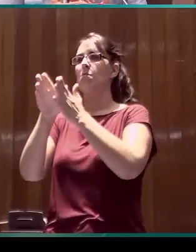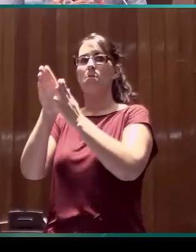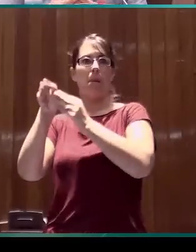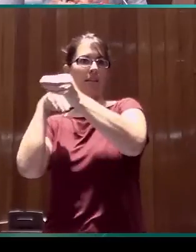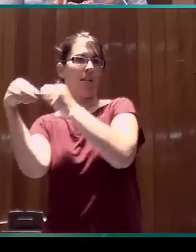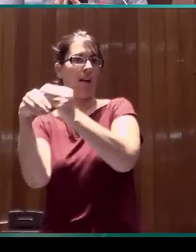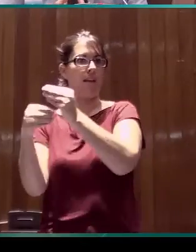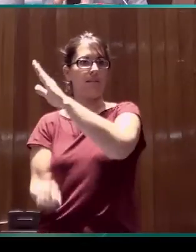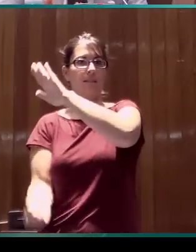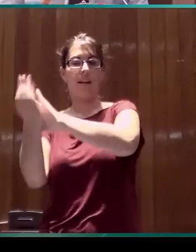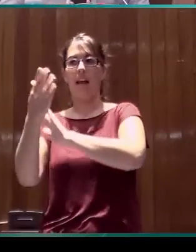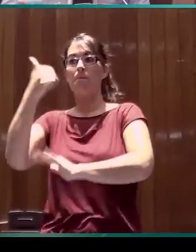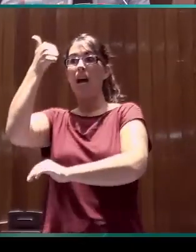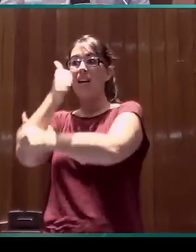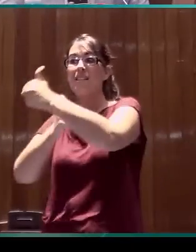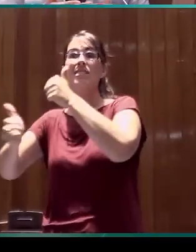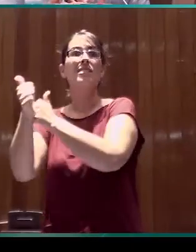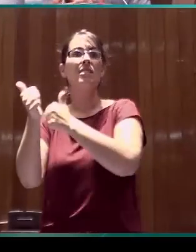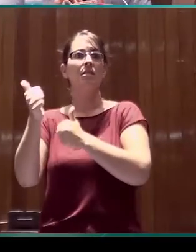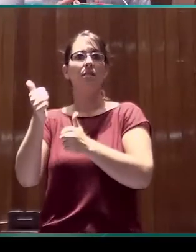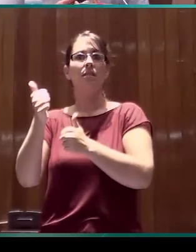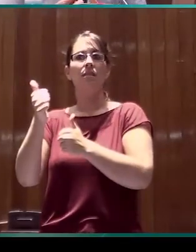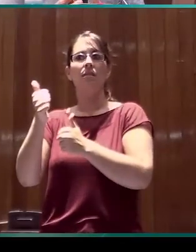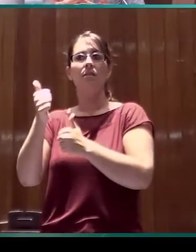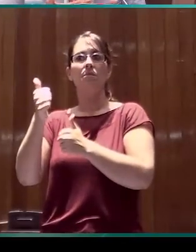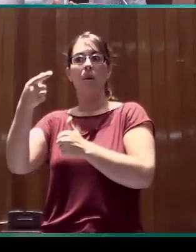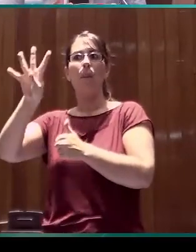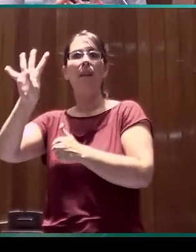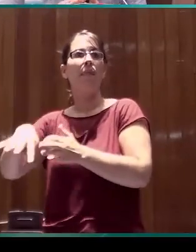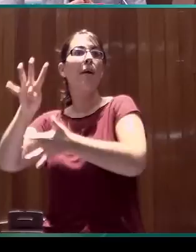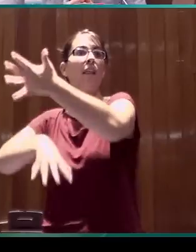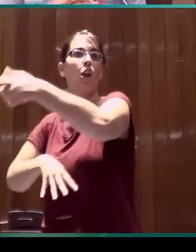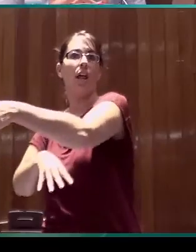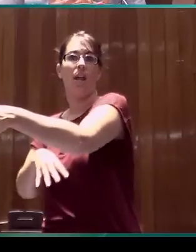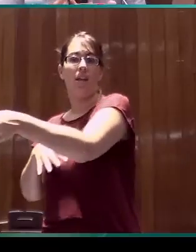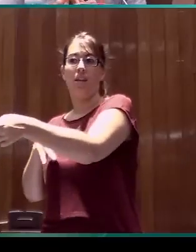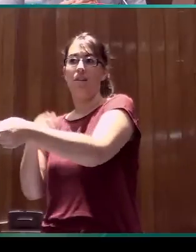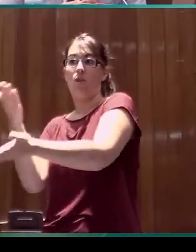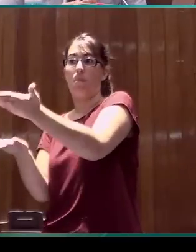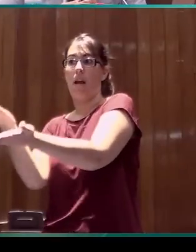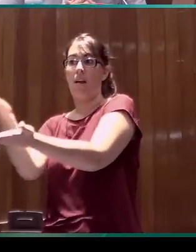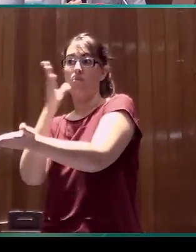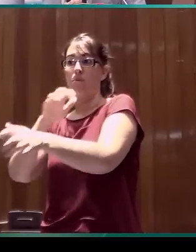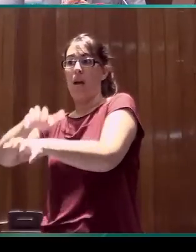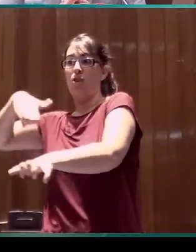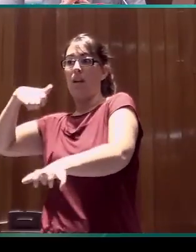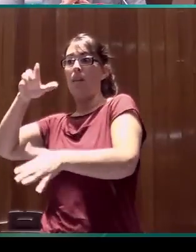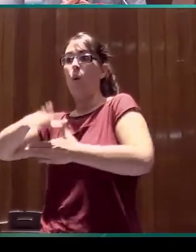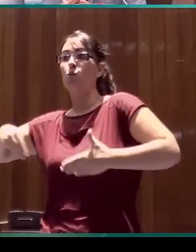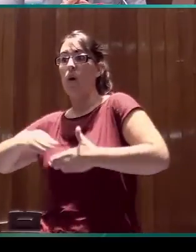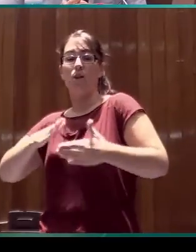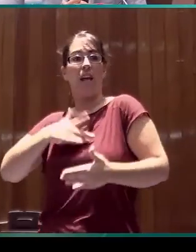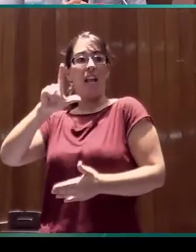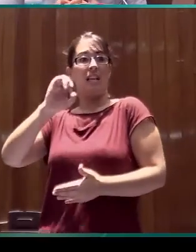variante lingüística que predomina es la de Barcelona por razones obvias, porque es donde está el grueso de la población de comunidad